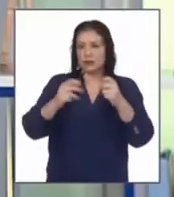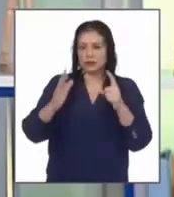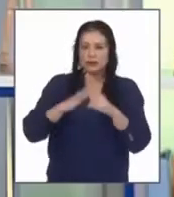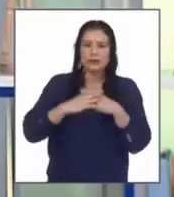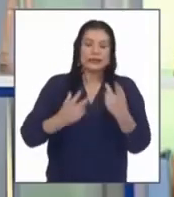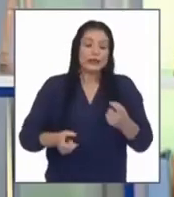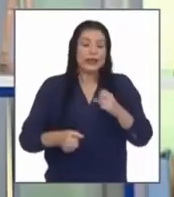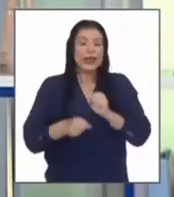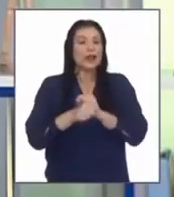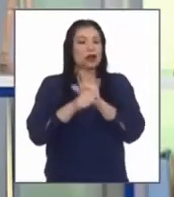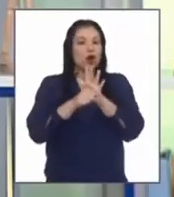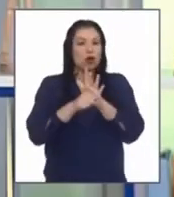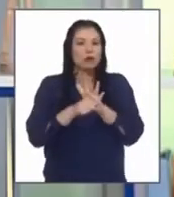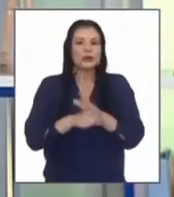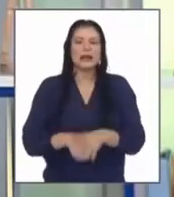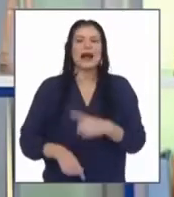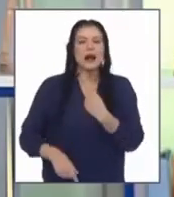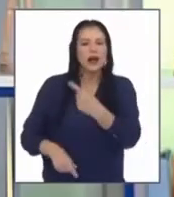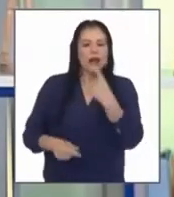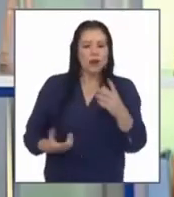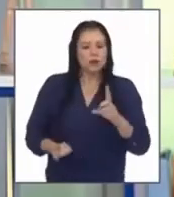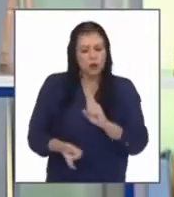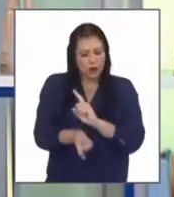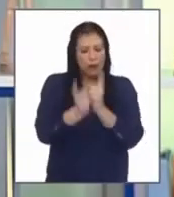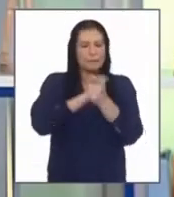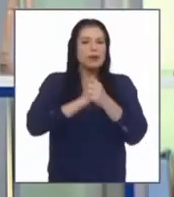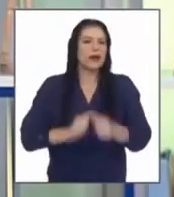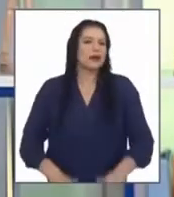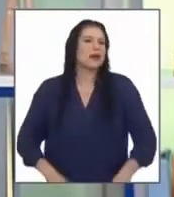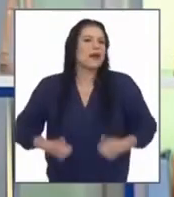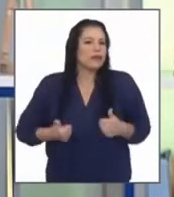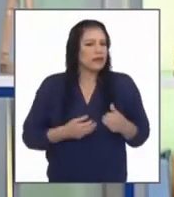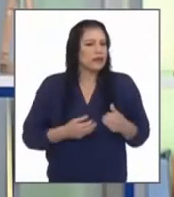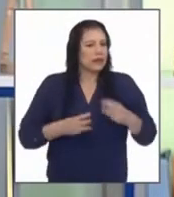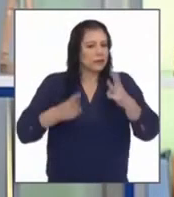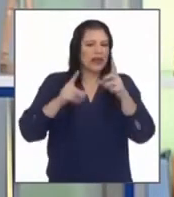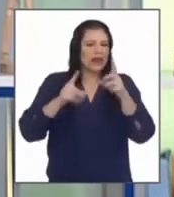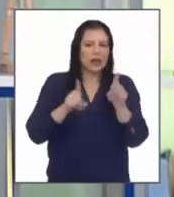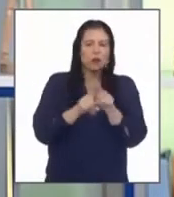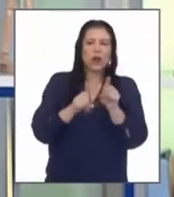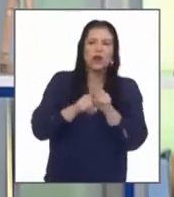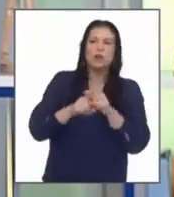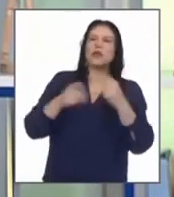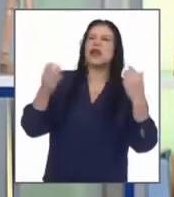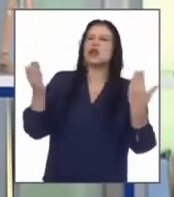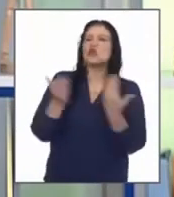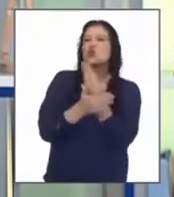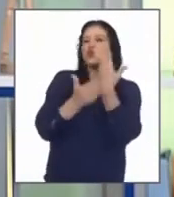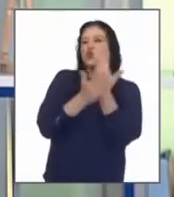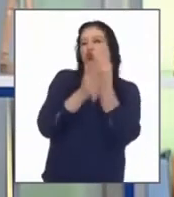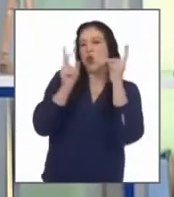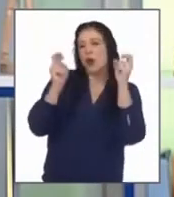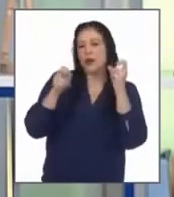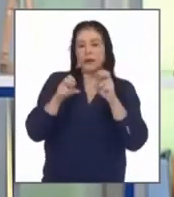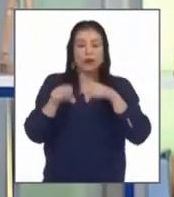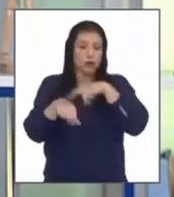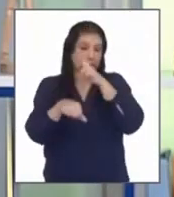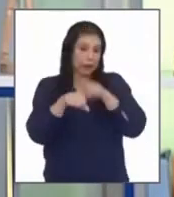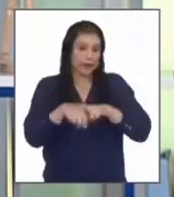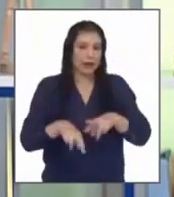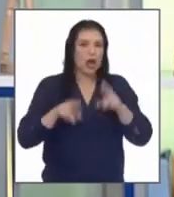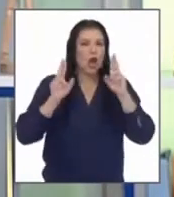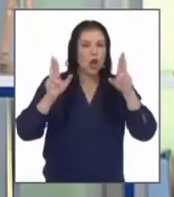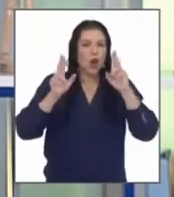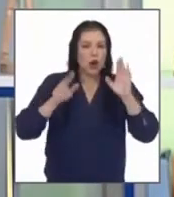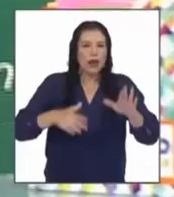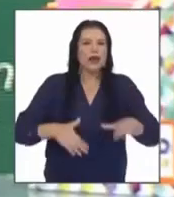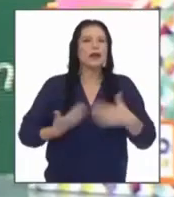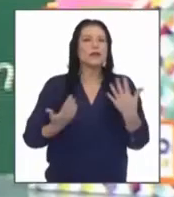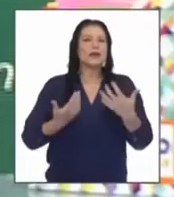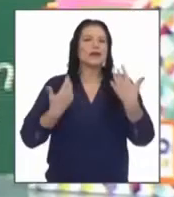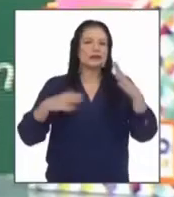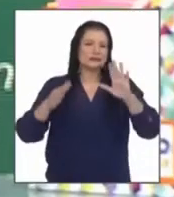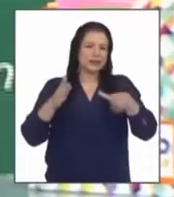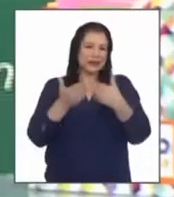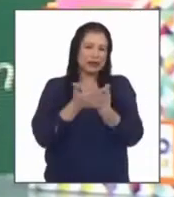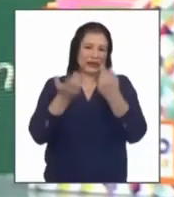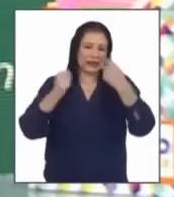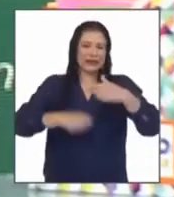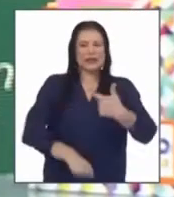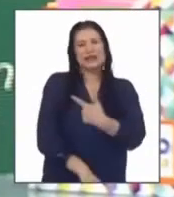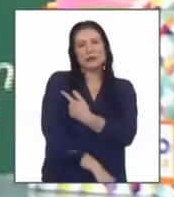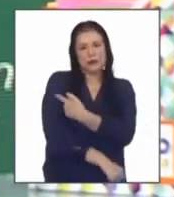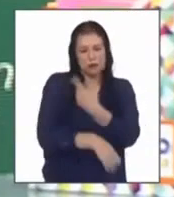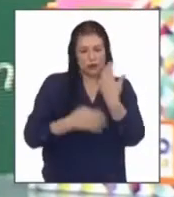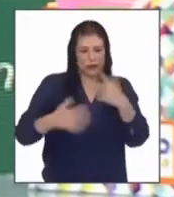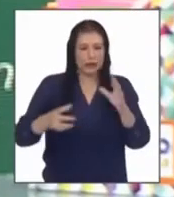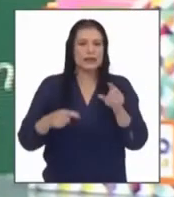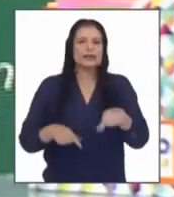19 nos hizo cambiar nuestra forma de vida al punto que se le conoce como la nueva normalidad espero que puedan llegar las vacunas ya este año ha sido